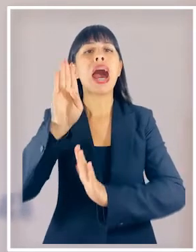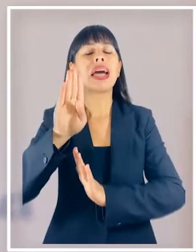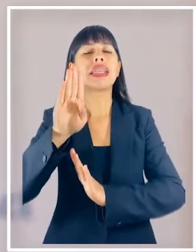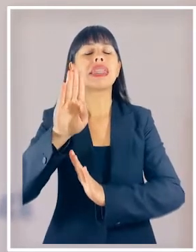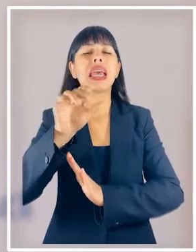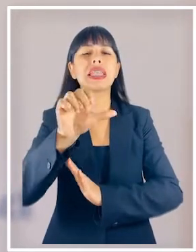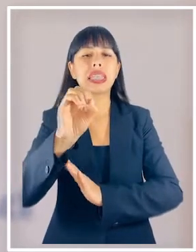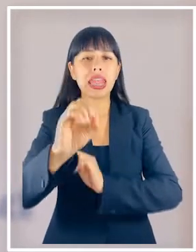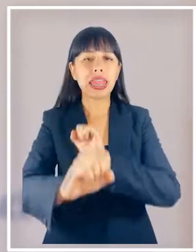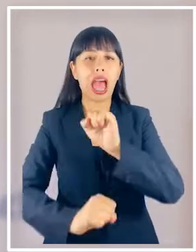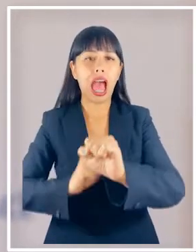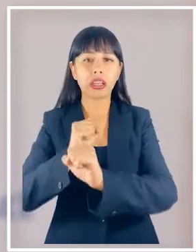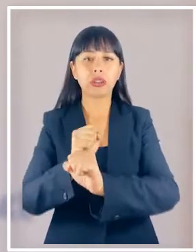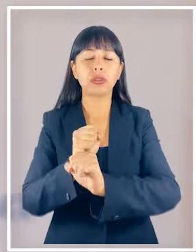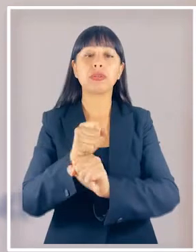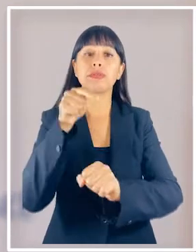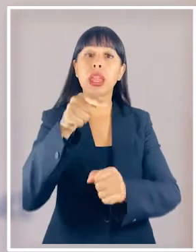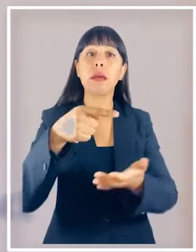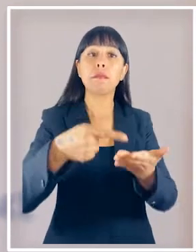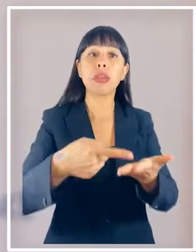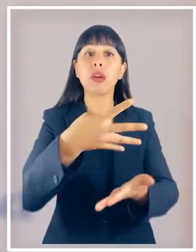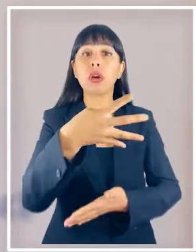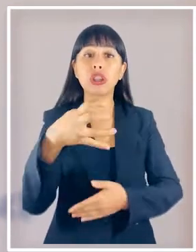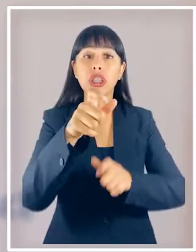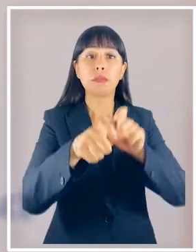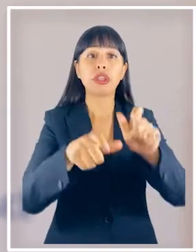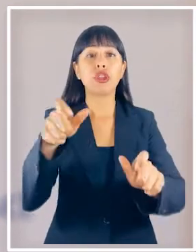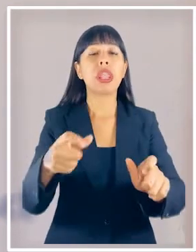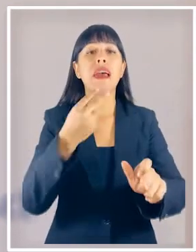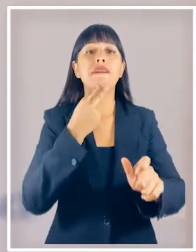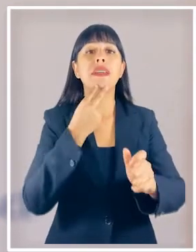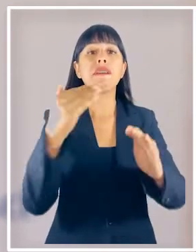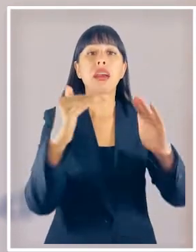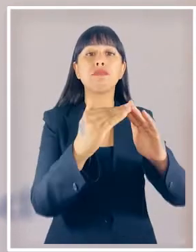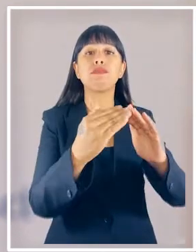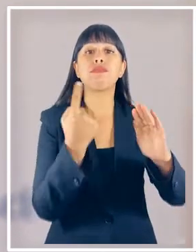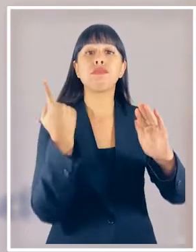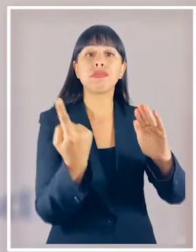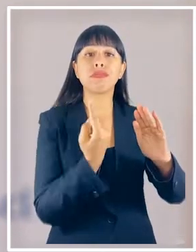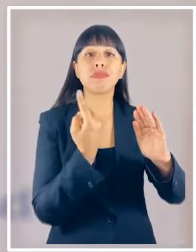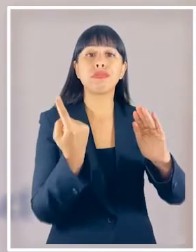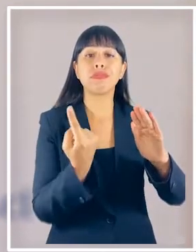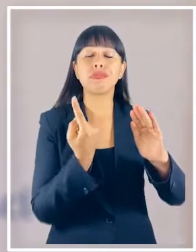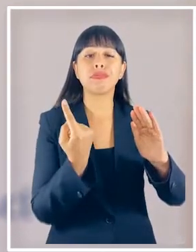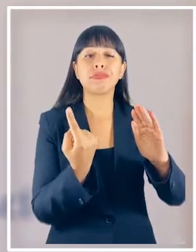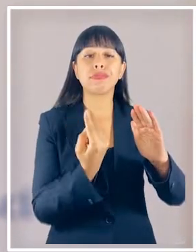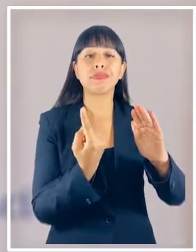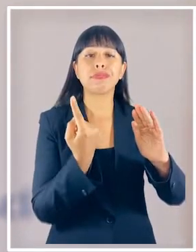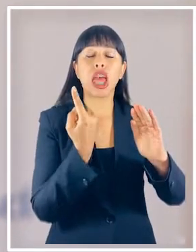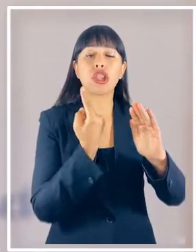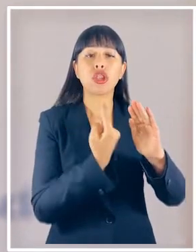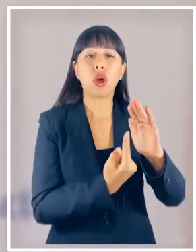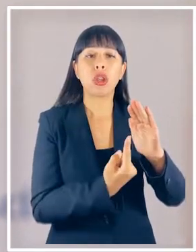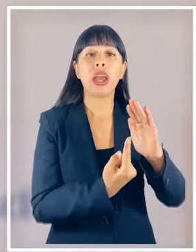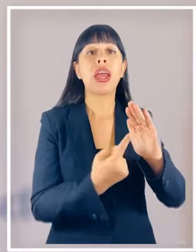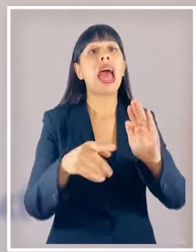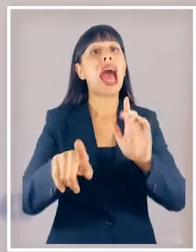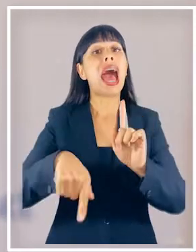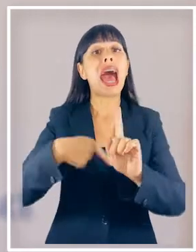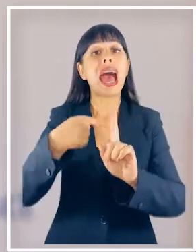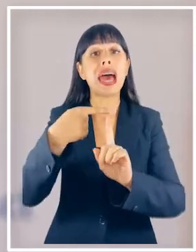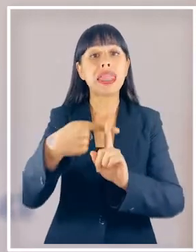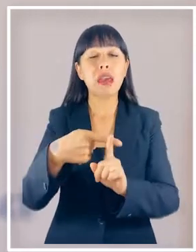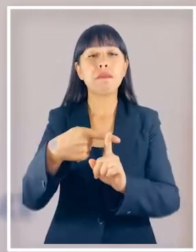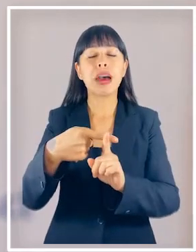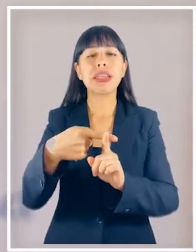población 450.000 personas viven en hogares unipersonales a esto hay que sumar aquellas personas mayores